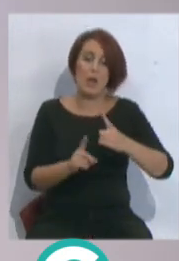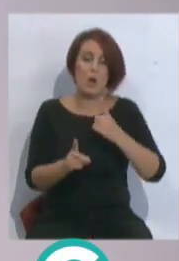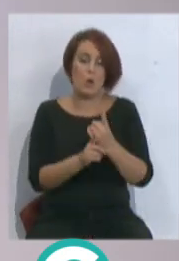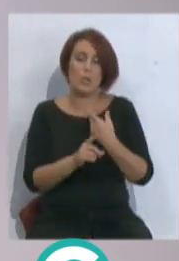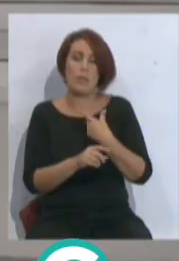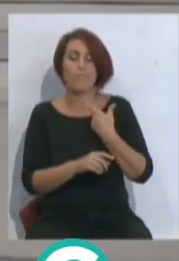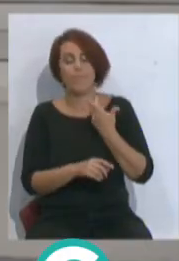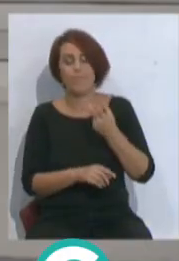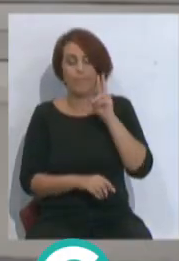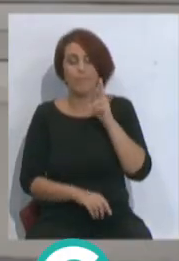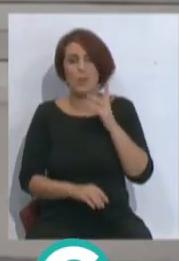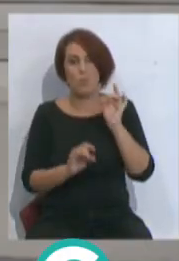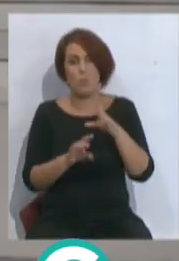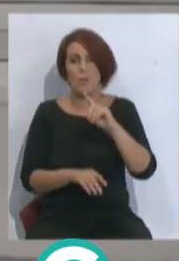complicados.